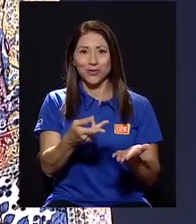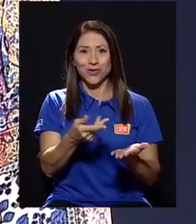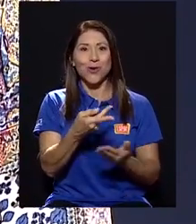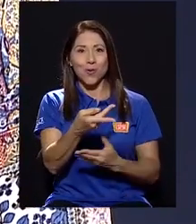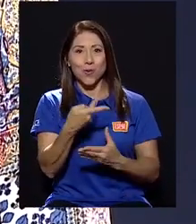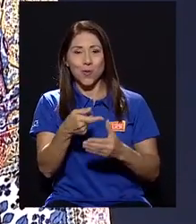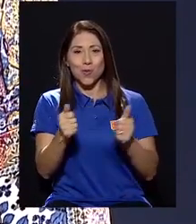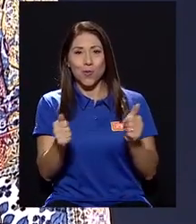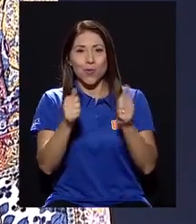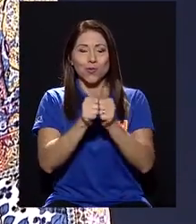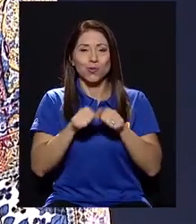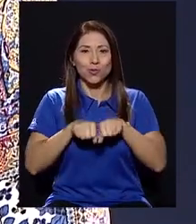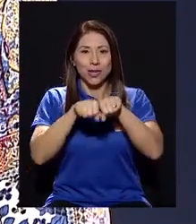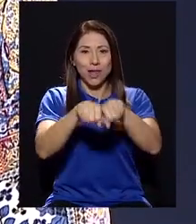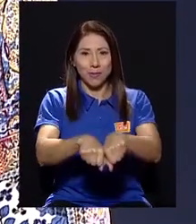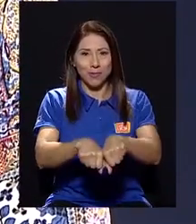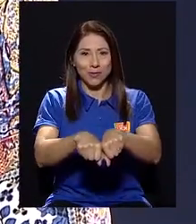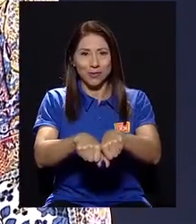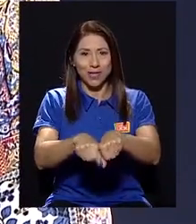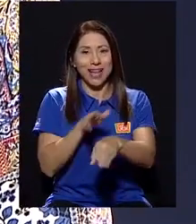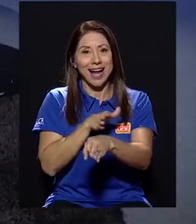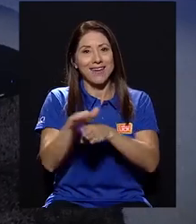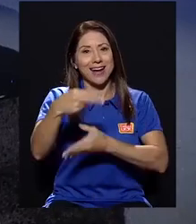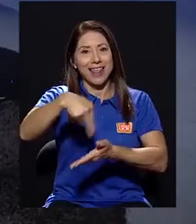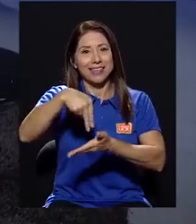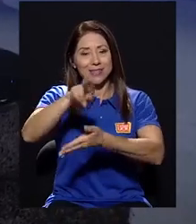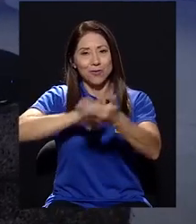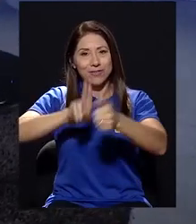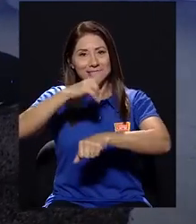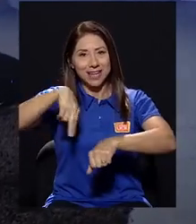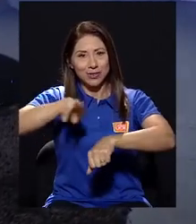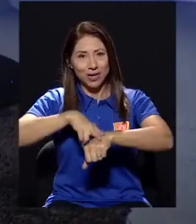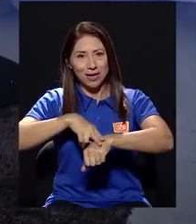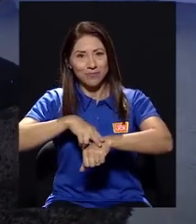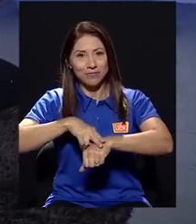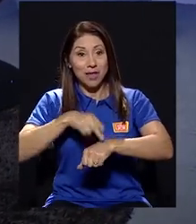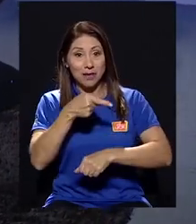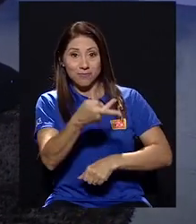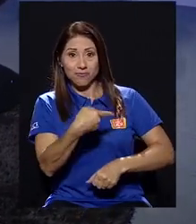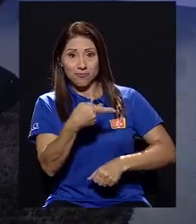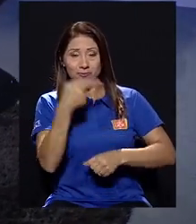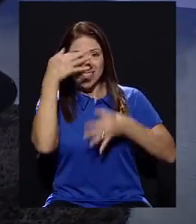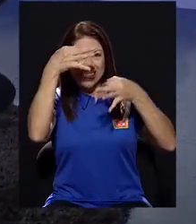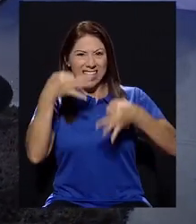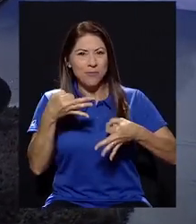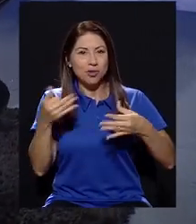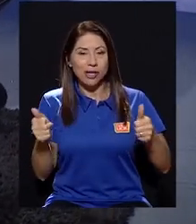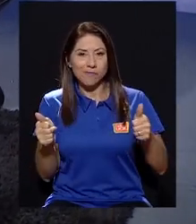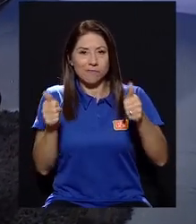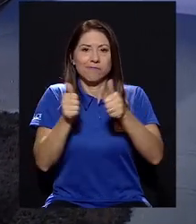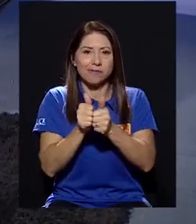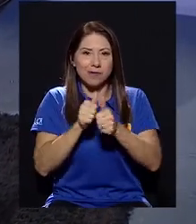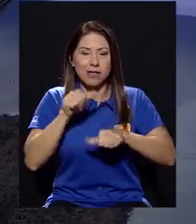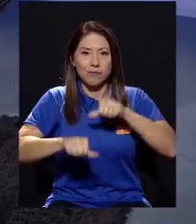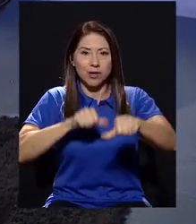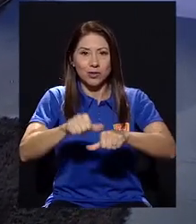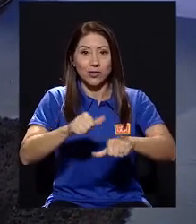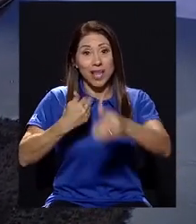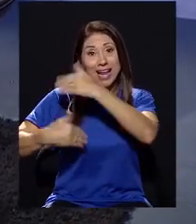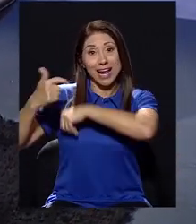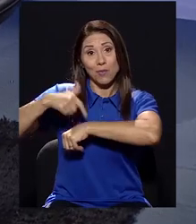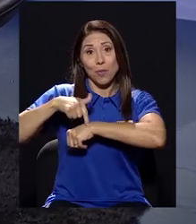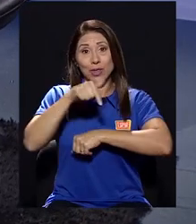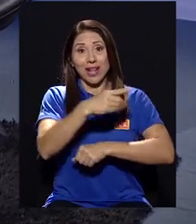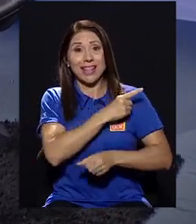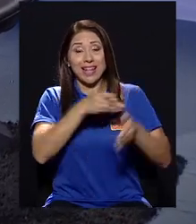y decidimos pues aunarnos los esfuerzos. Él era en aquel entonces el director